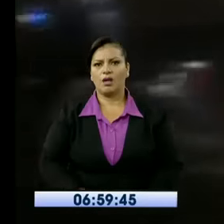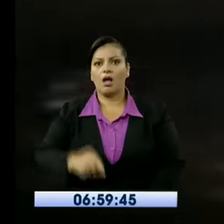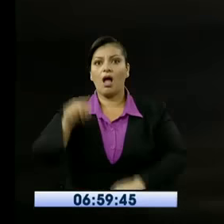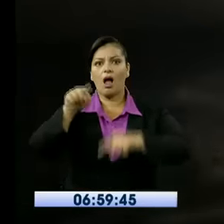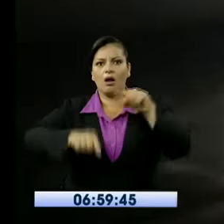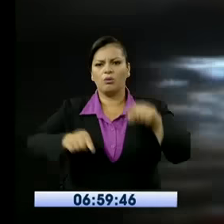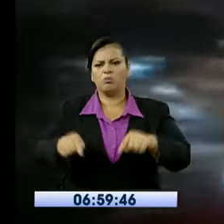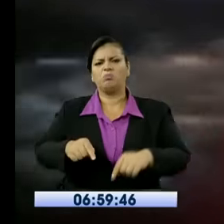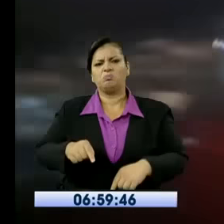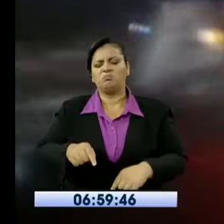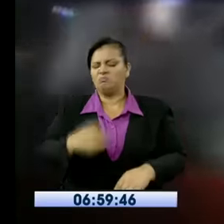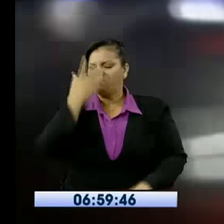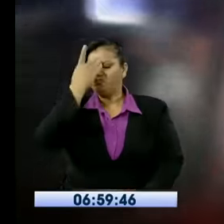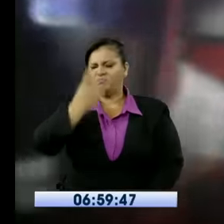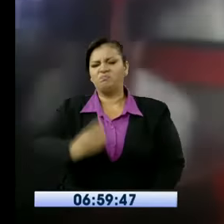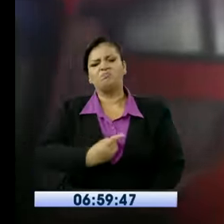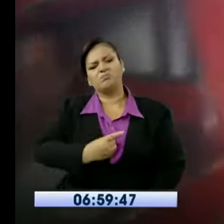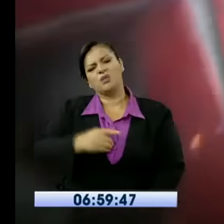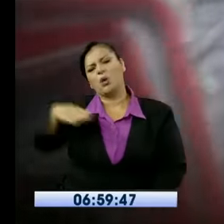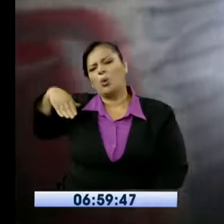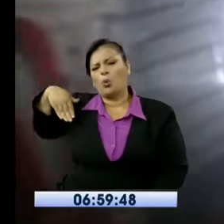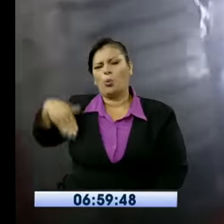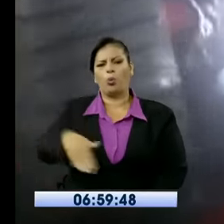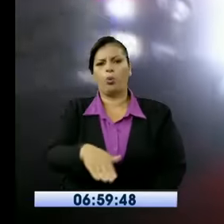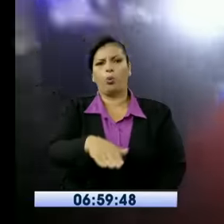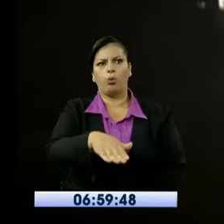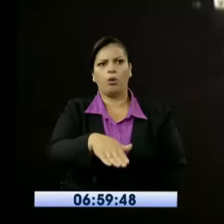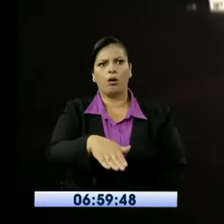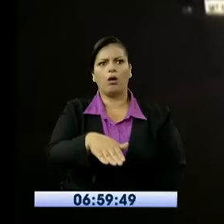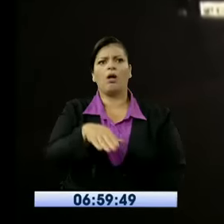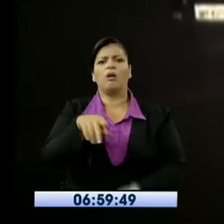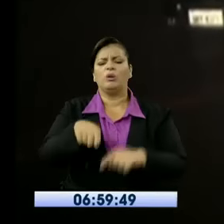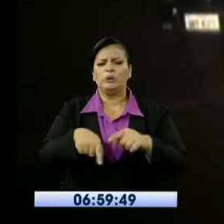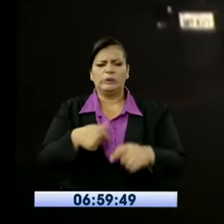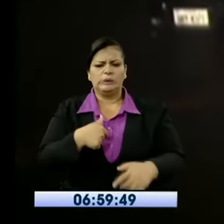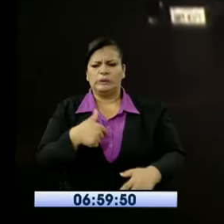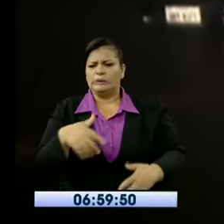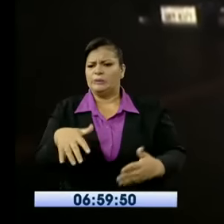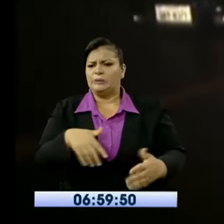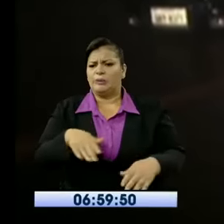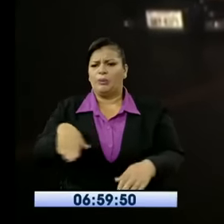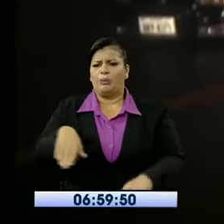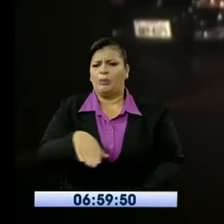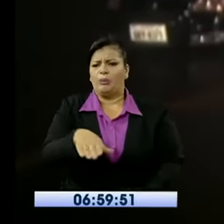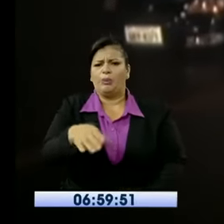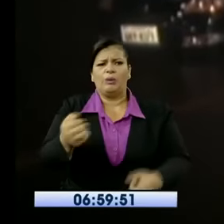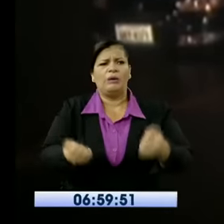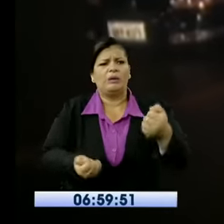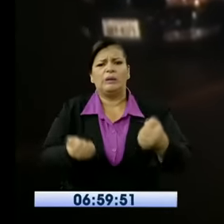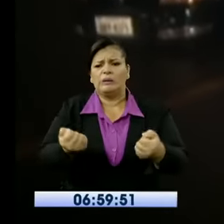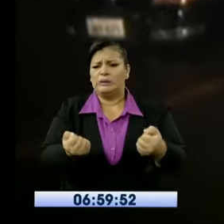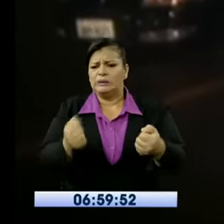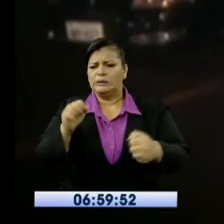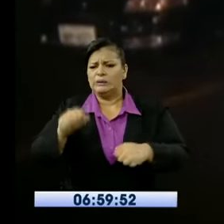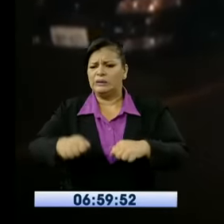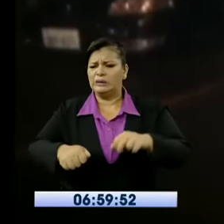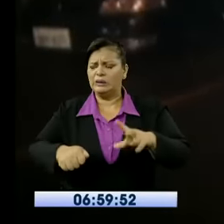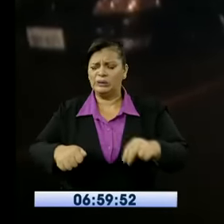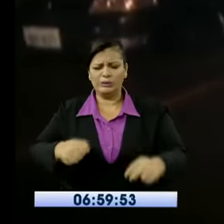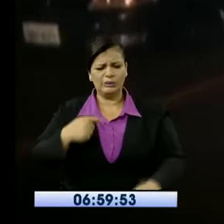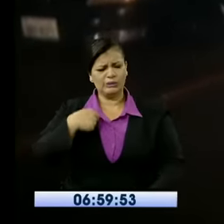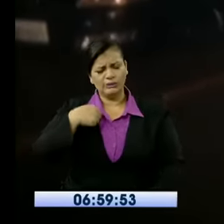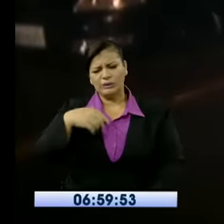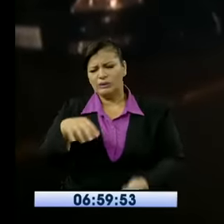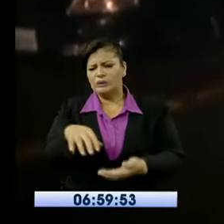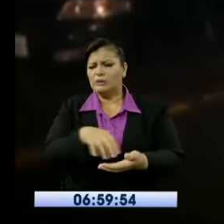no sabían qué hacer. Por suerte, aparecieron en los llamados salvavidas. Personas que no se sabe de dónde